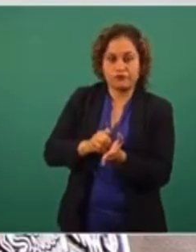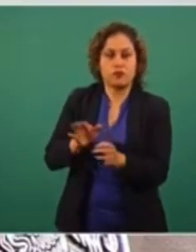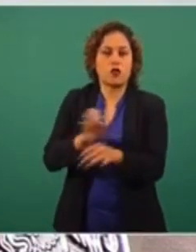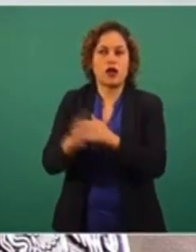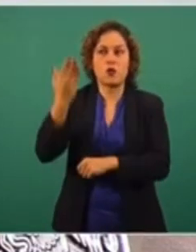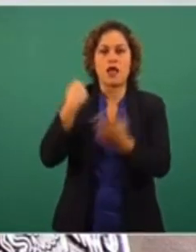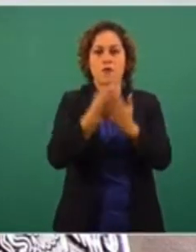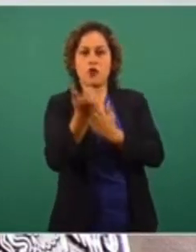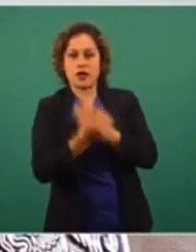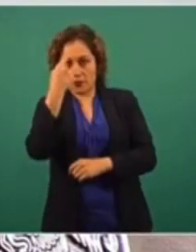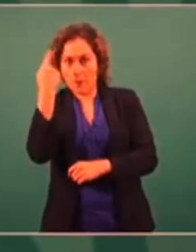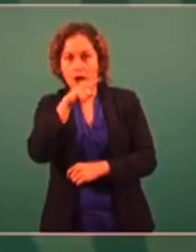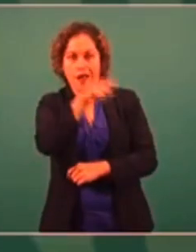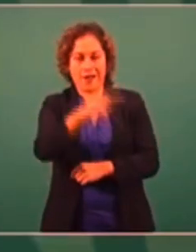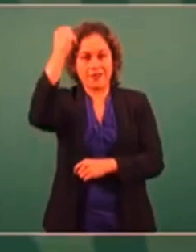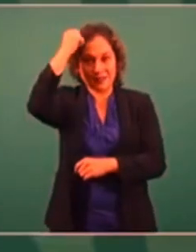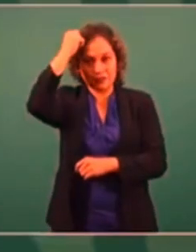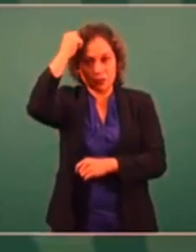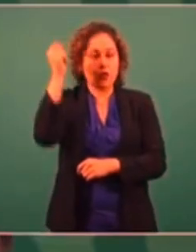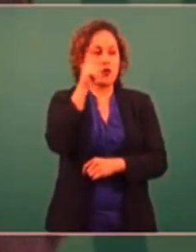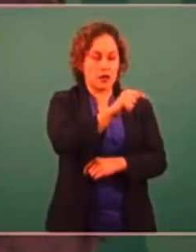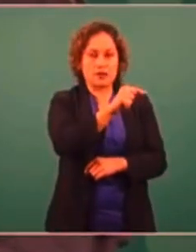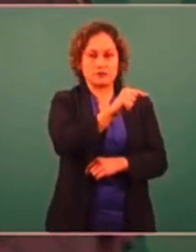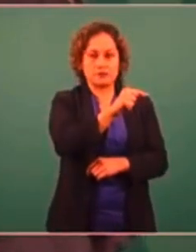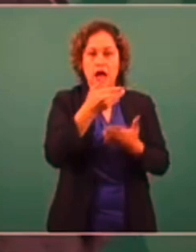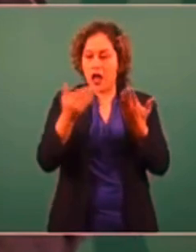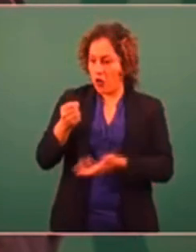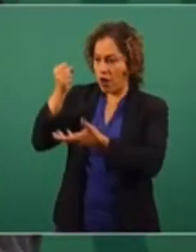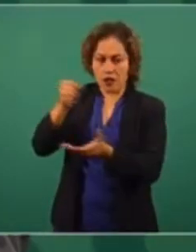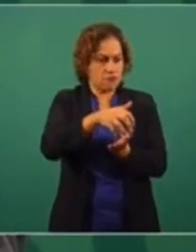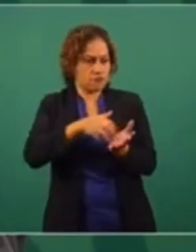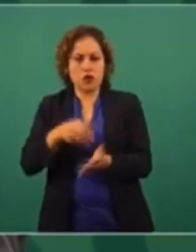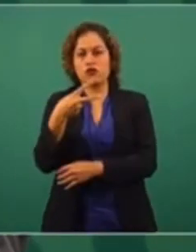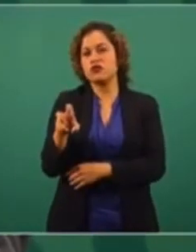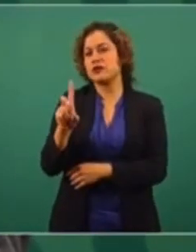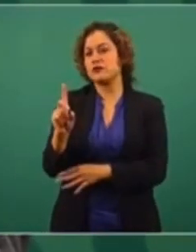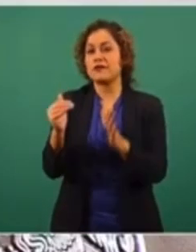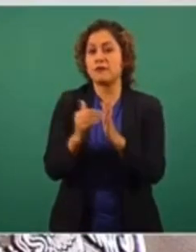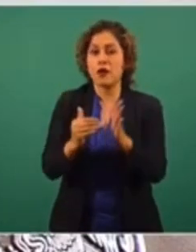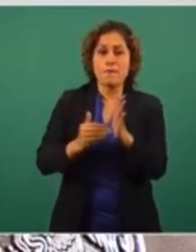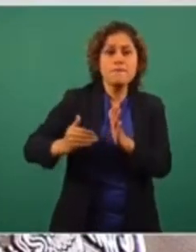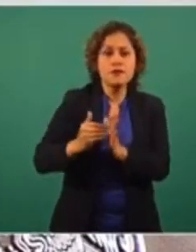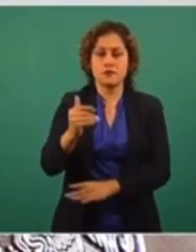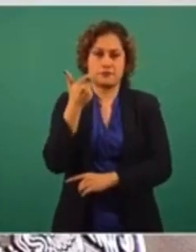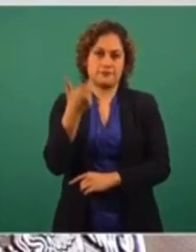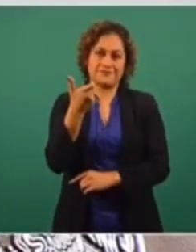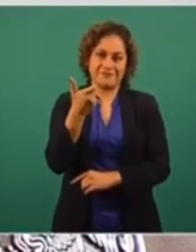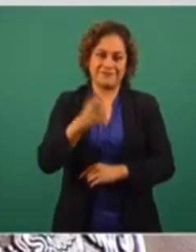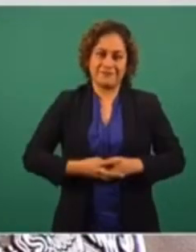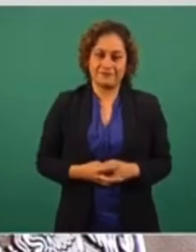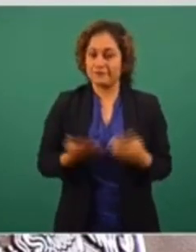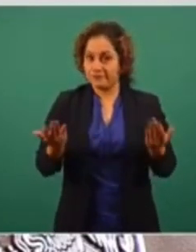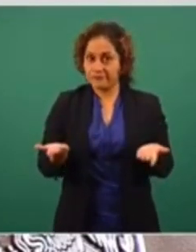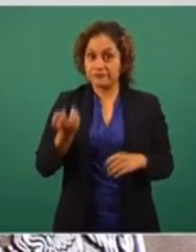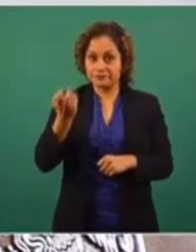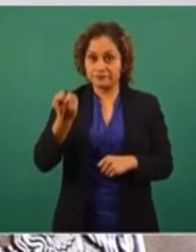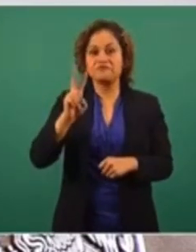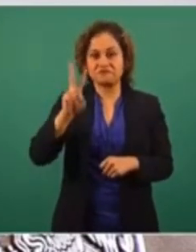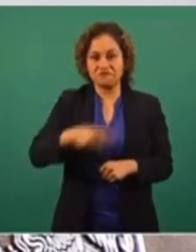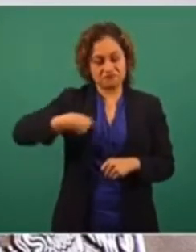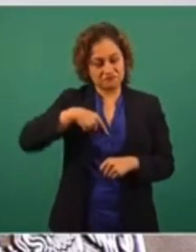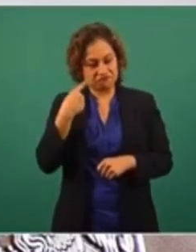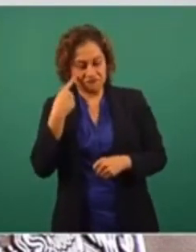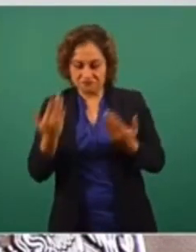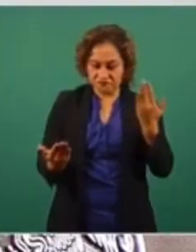mil millones de pesos, fue una gran decisión la que